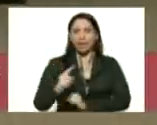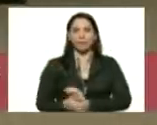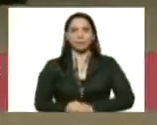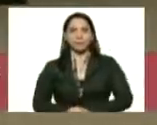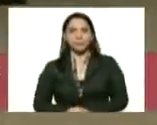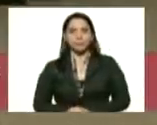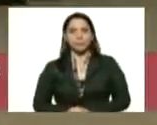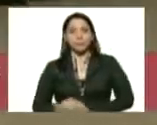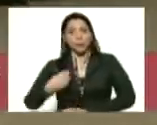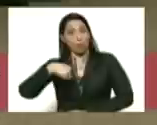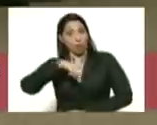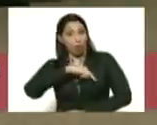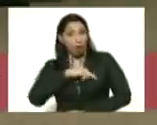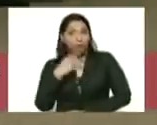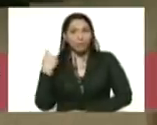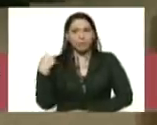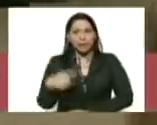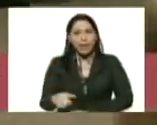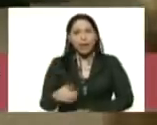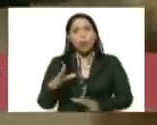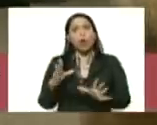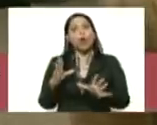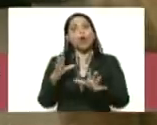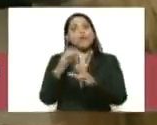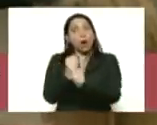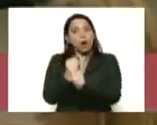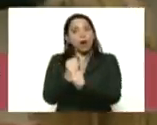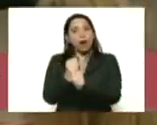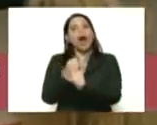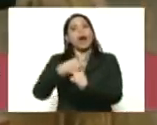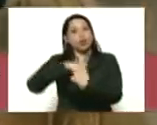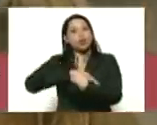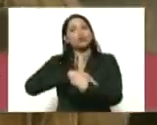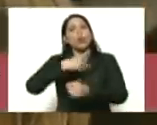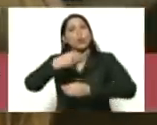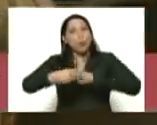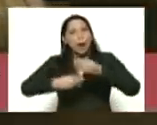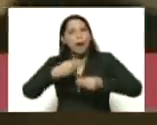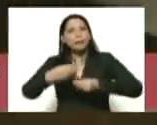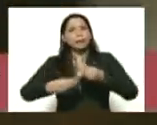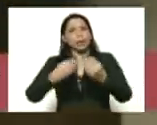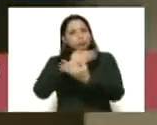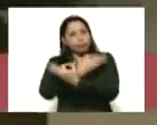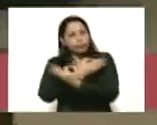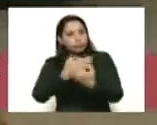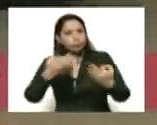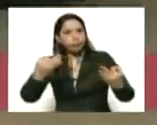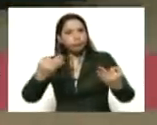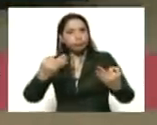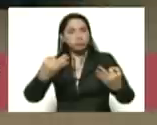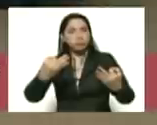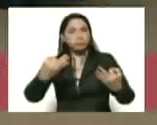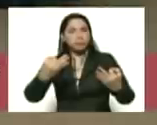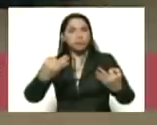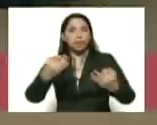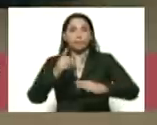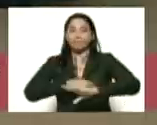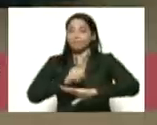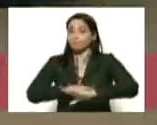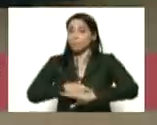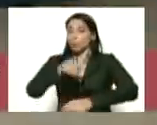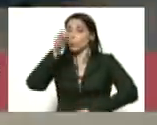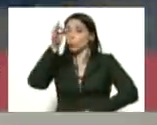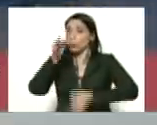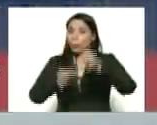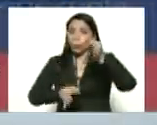Para nosotros tener la confianza de que estamos haciendo lo correcto en el momento justo